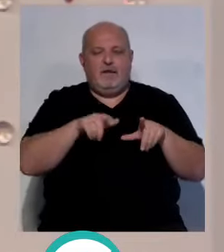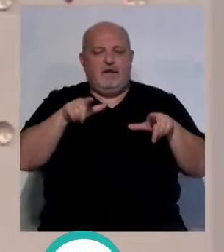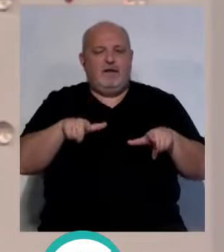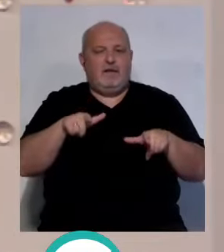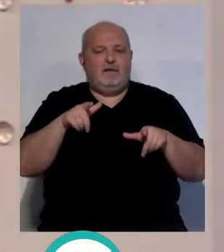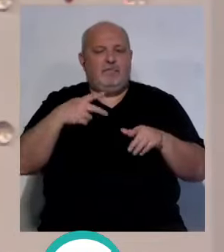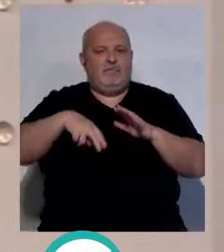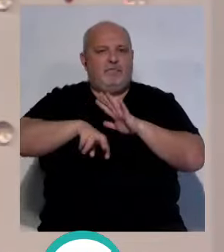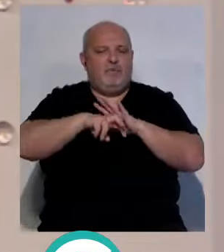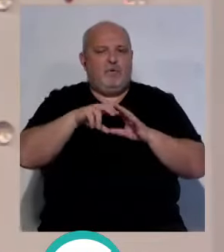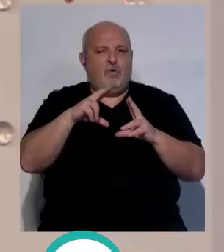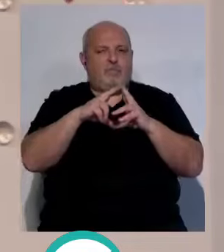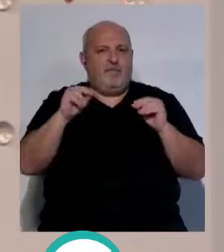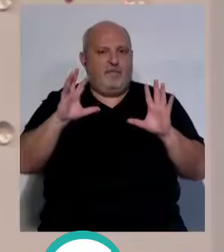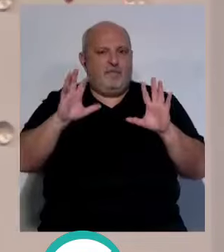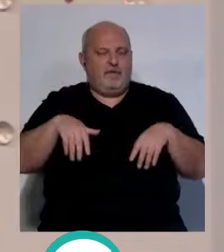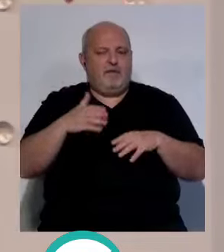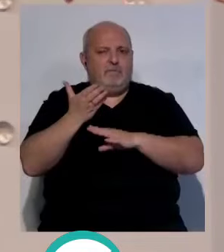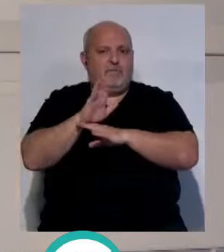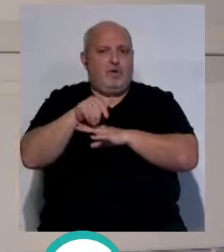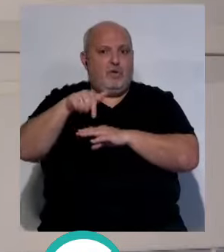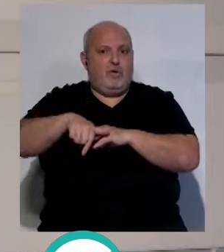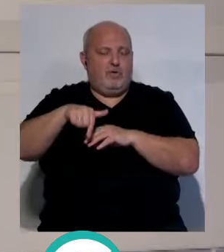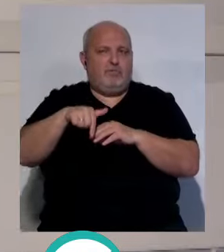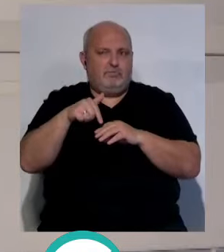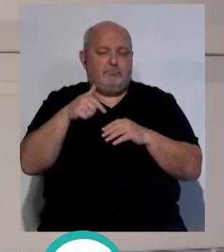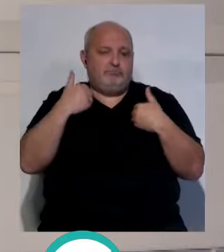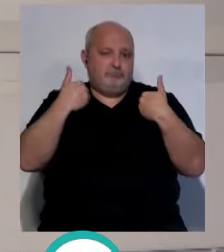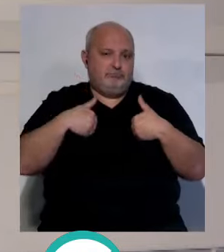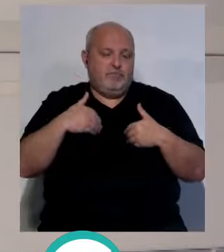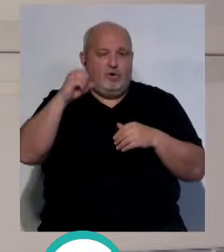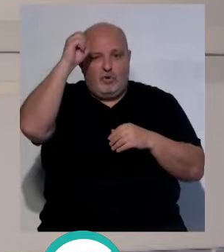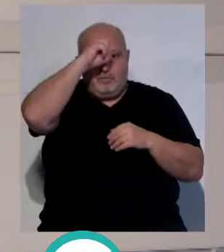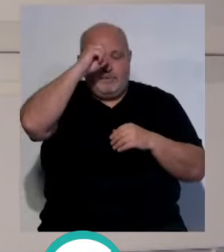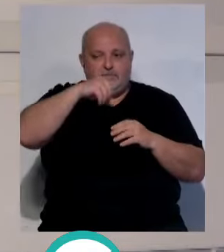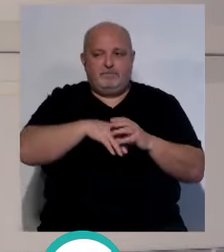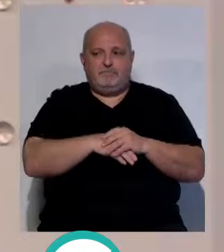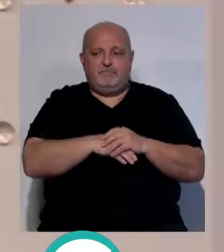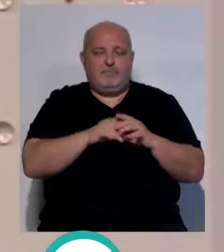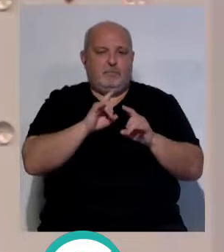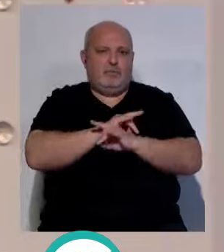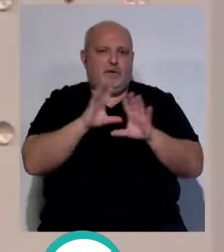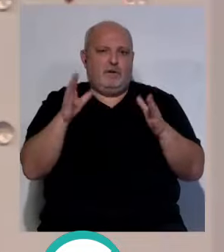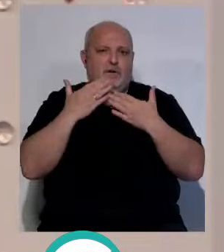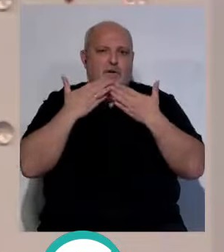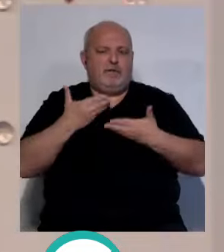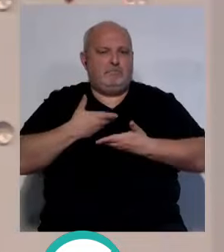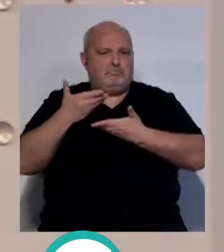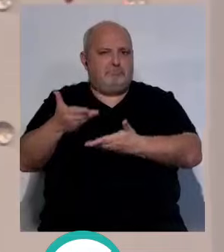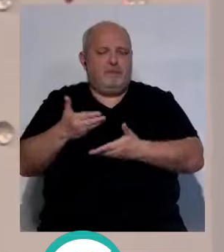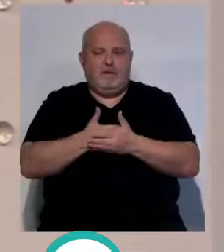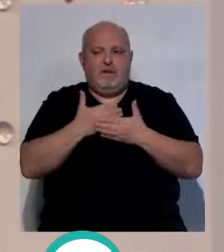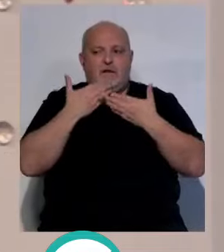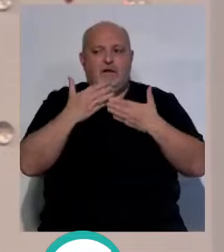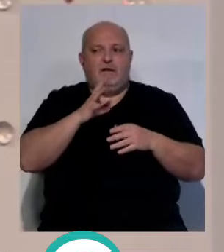fútbol, de la UCA... ...presente hoy también aquí... ...y para dar personalmente también su opinión sobre todo, ¿no? Pues sí, por supuesto, muchas gracias... ...y